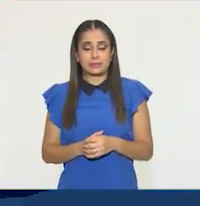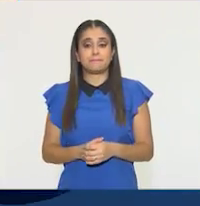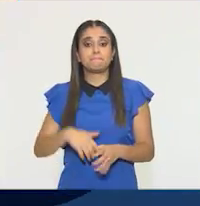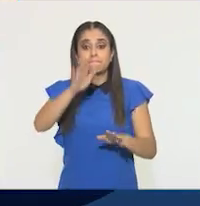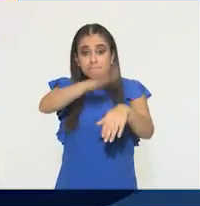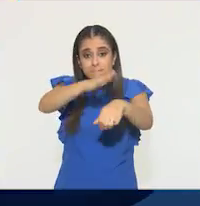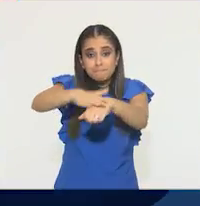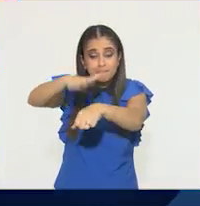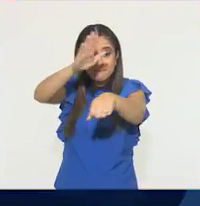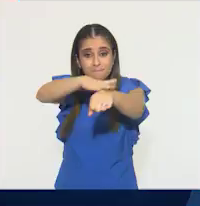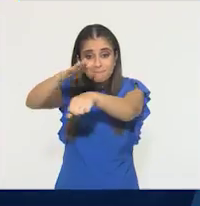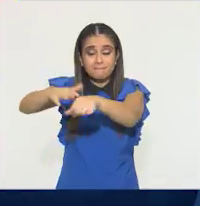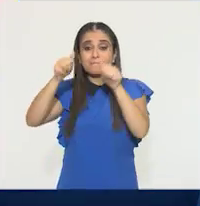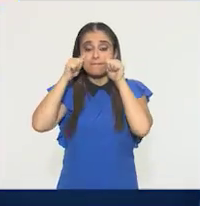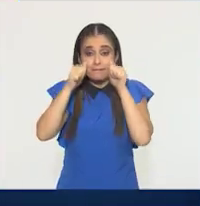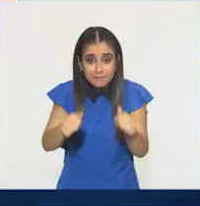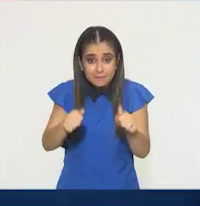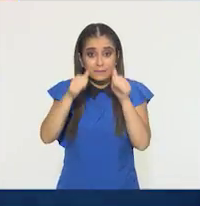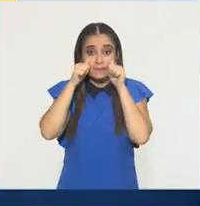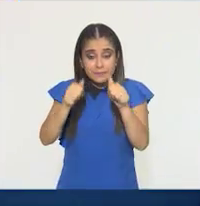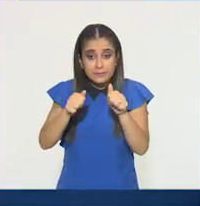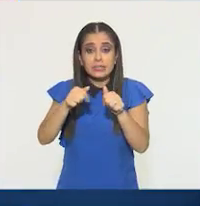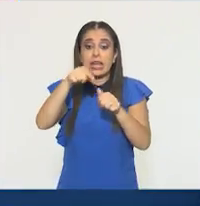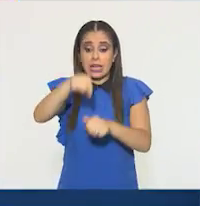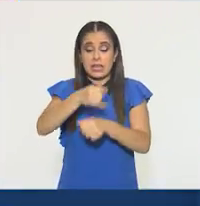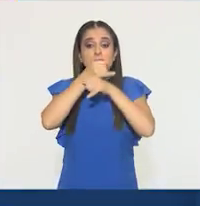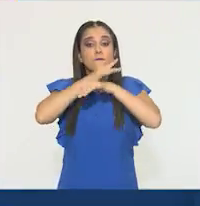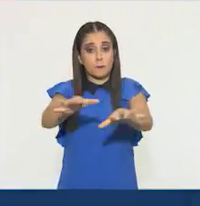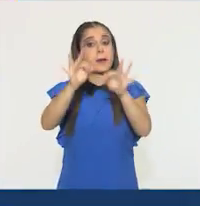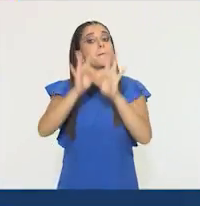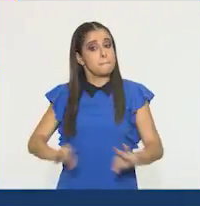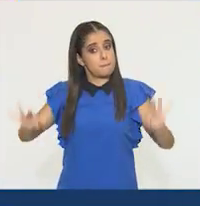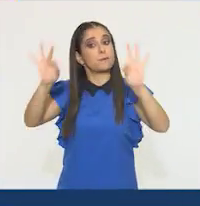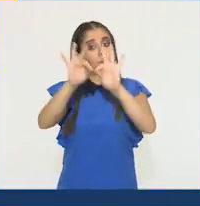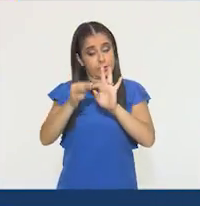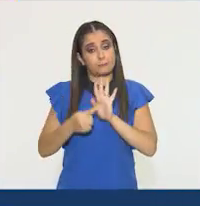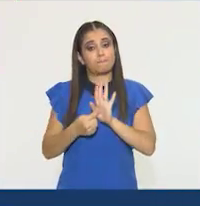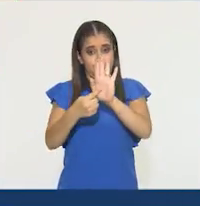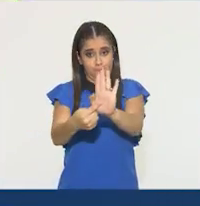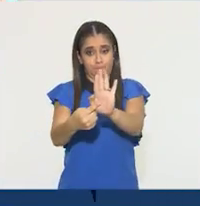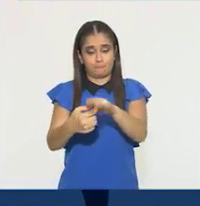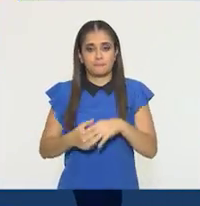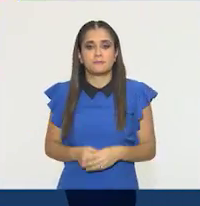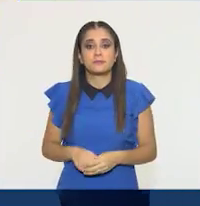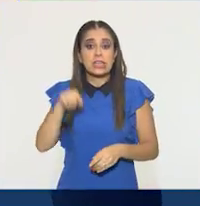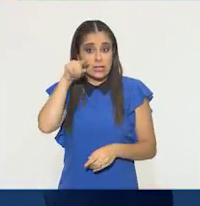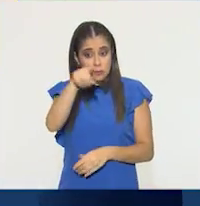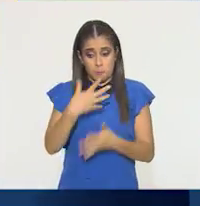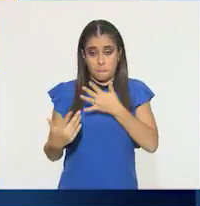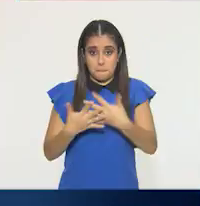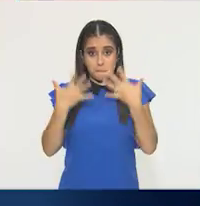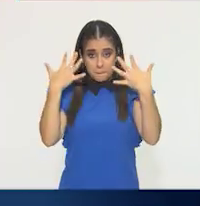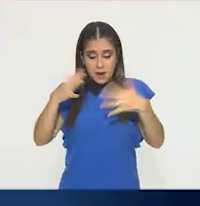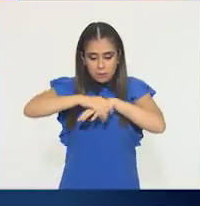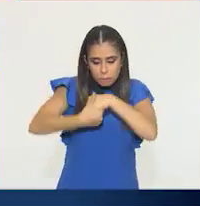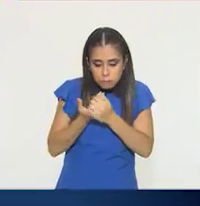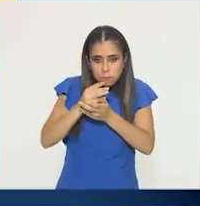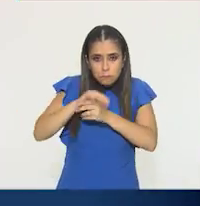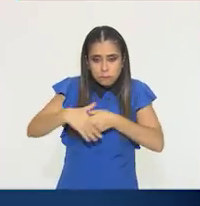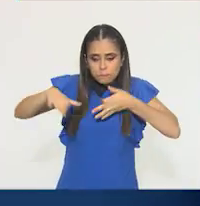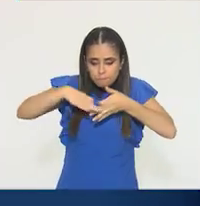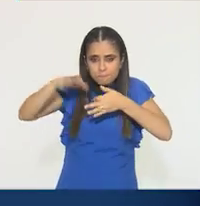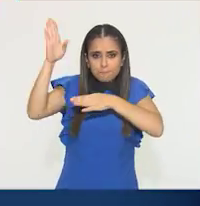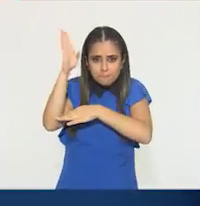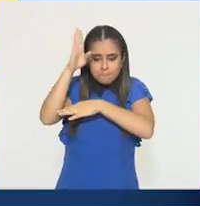¡Atención! ¡Atención! A continuación, información importante. Lavarnos las manos varias veces al día